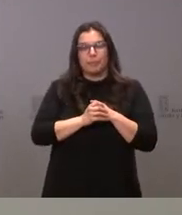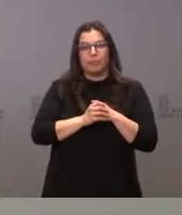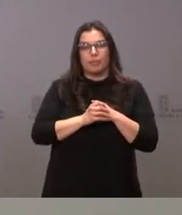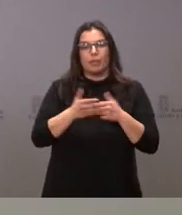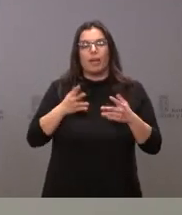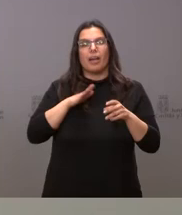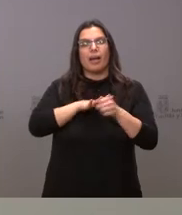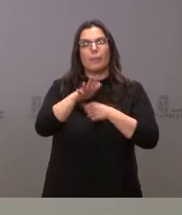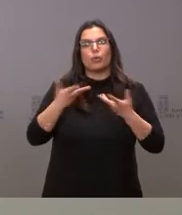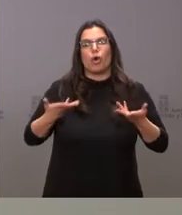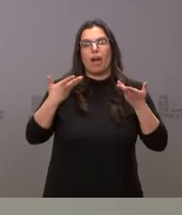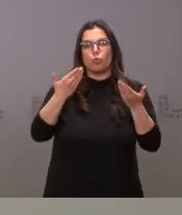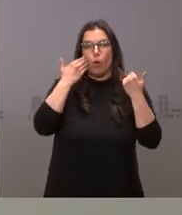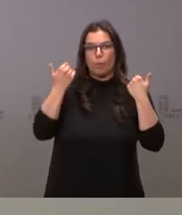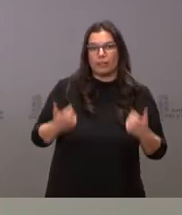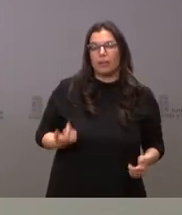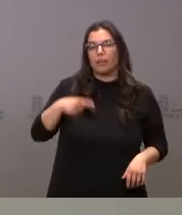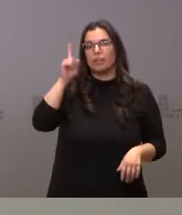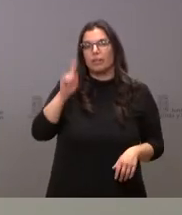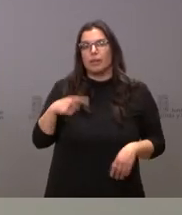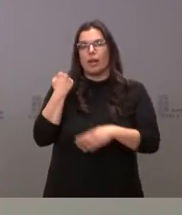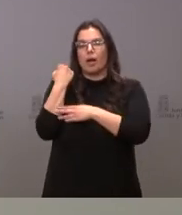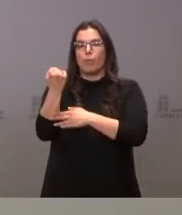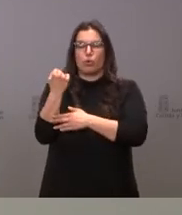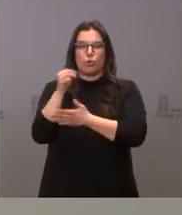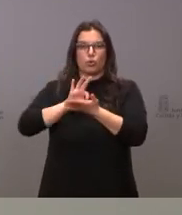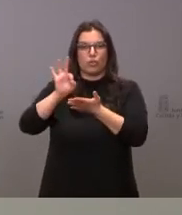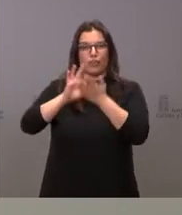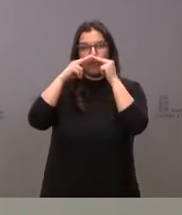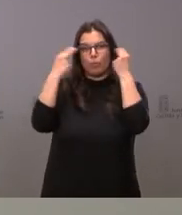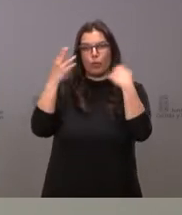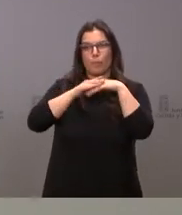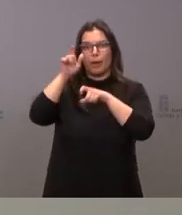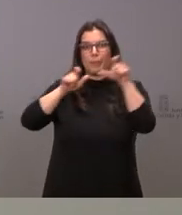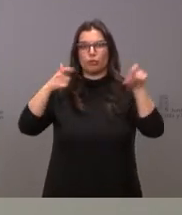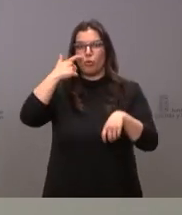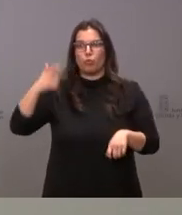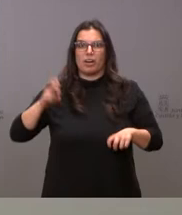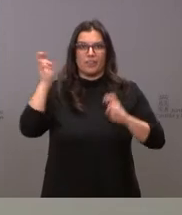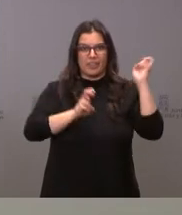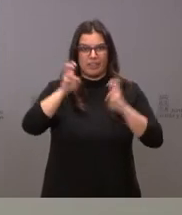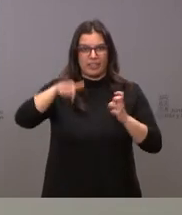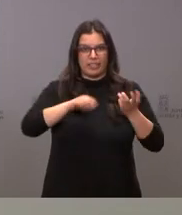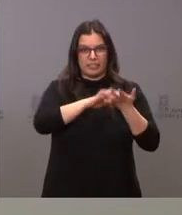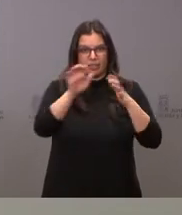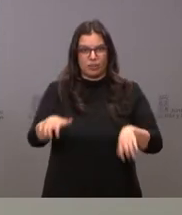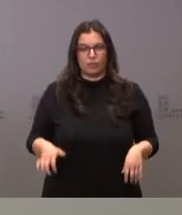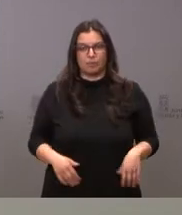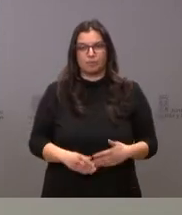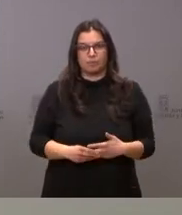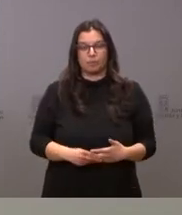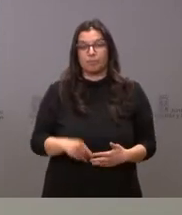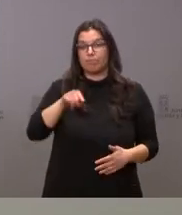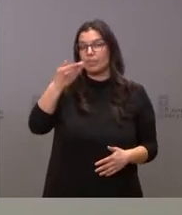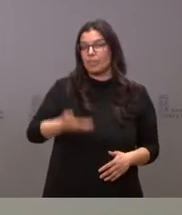humanitaria y también el apoyo y prestación de servicios públicos a los ucranianos que acceden hacia nuestra comunidad autónoma. Aquí es